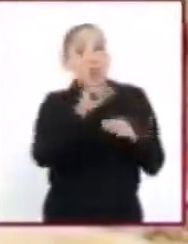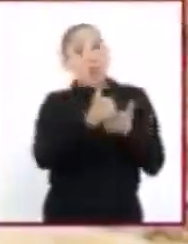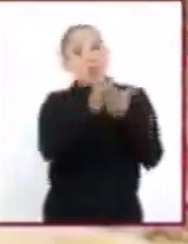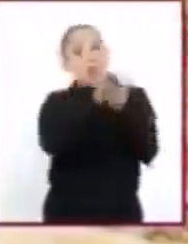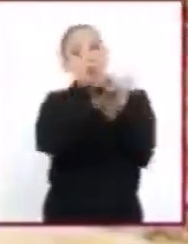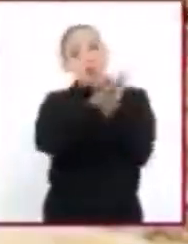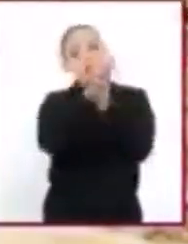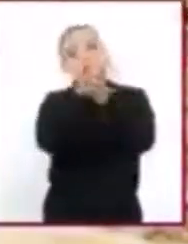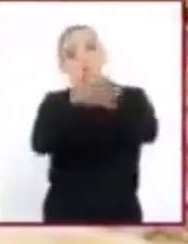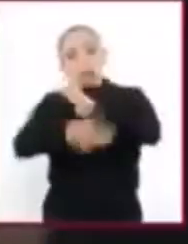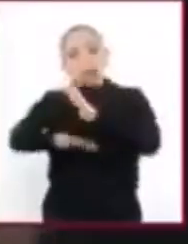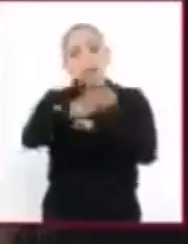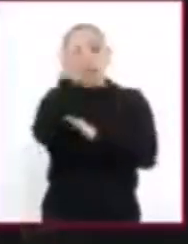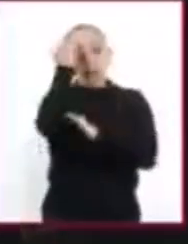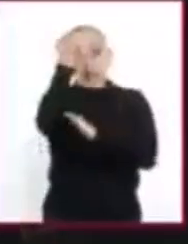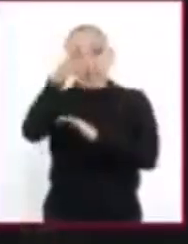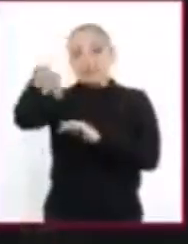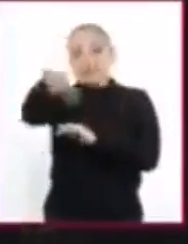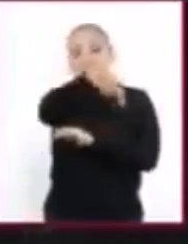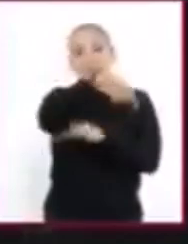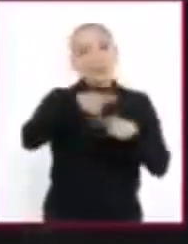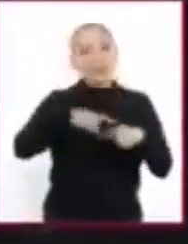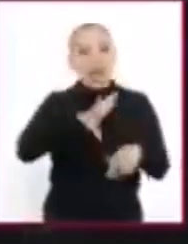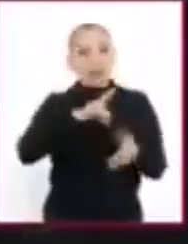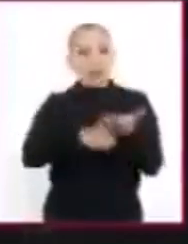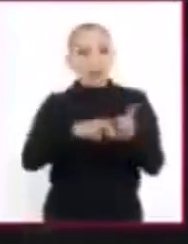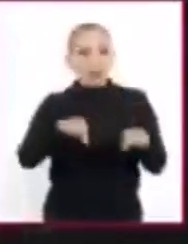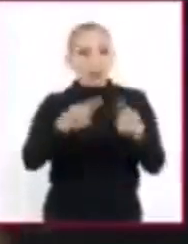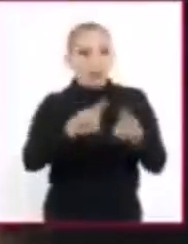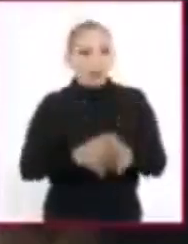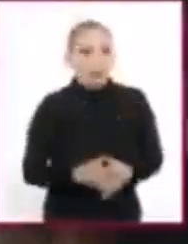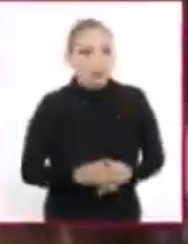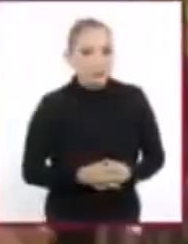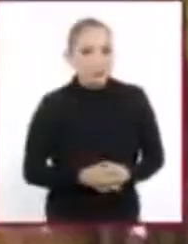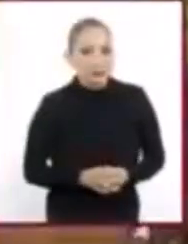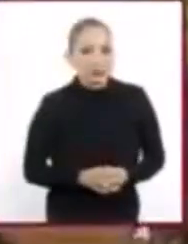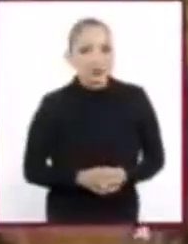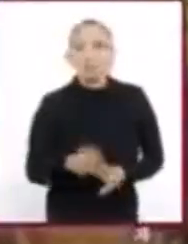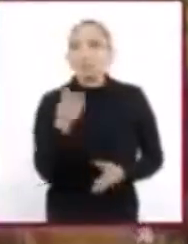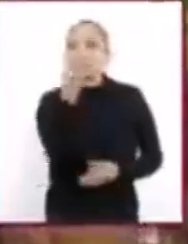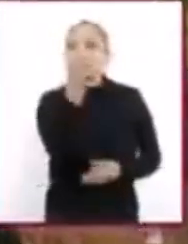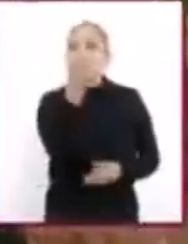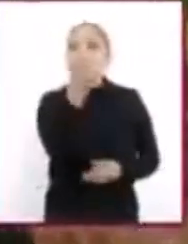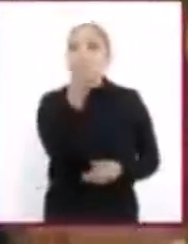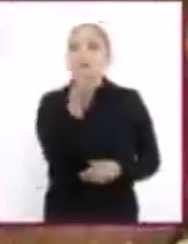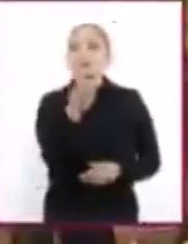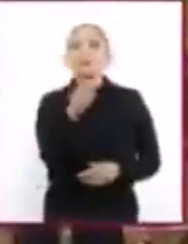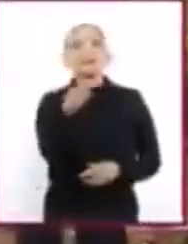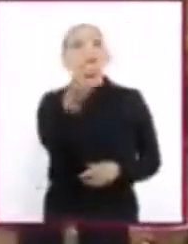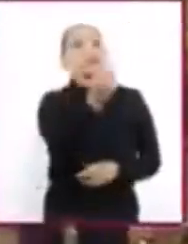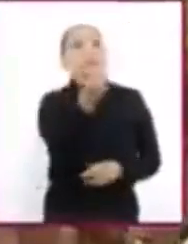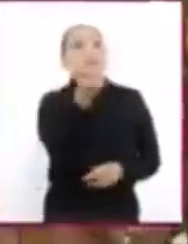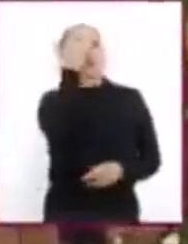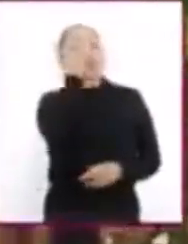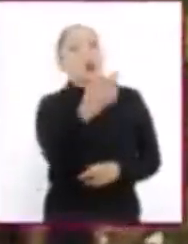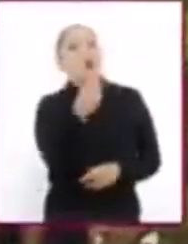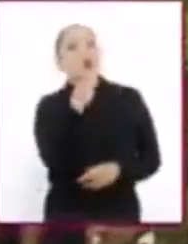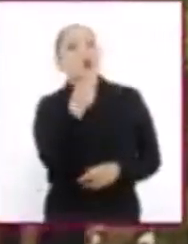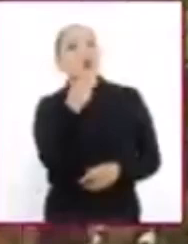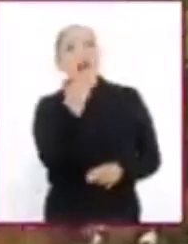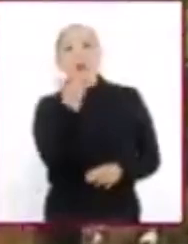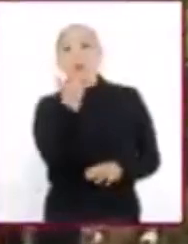y transformación de las ideas entre las partes involucradas. Para ello, es necesario saber utilizar